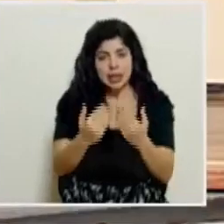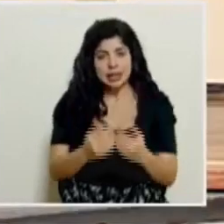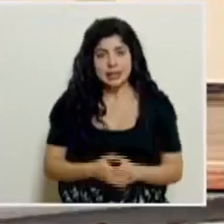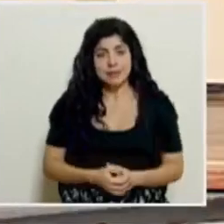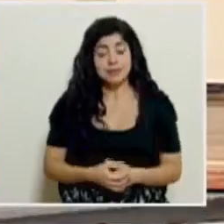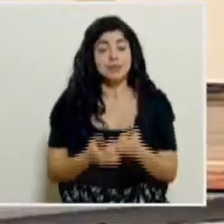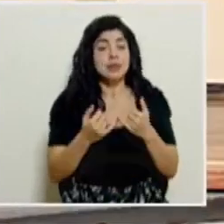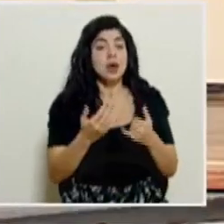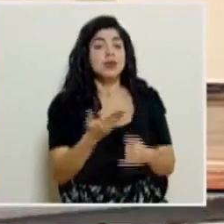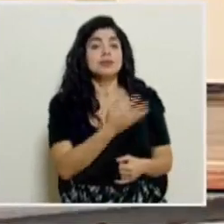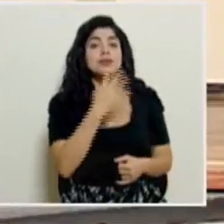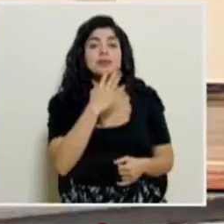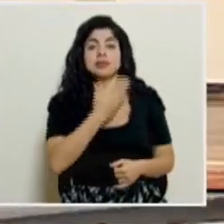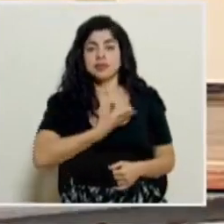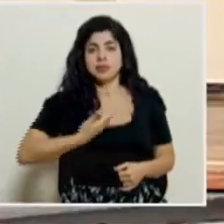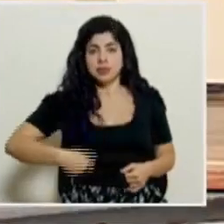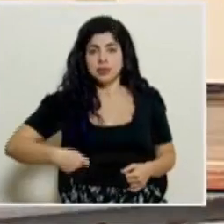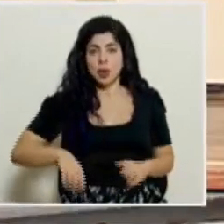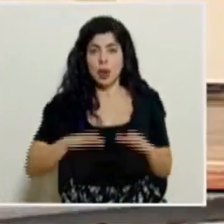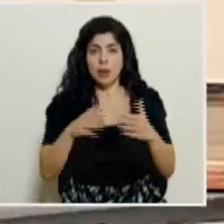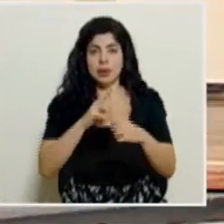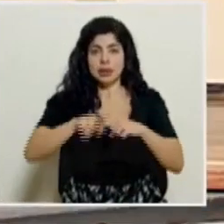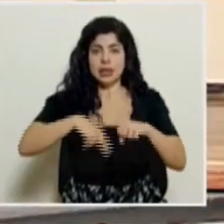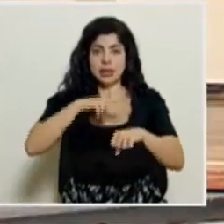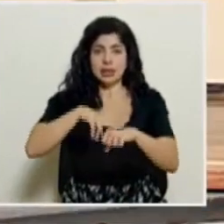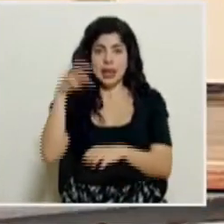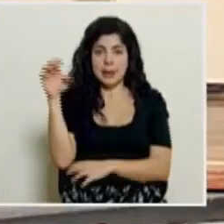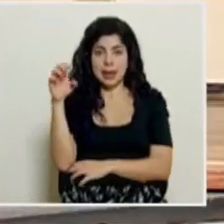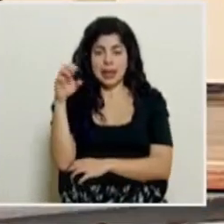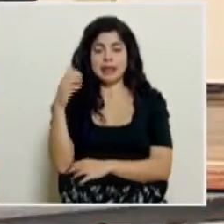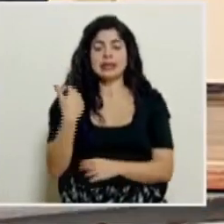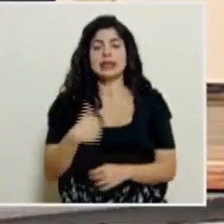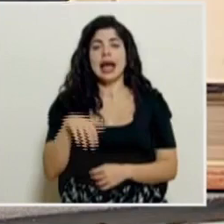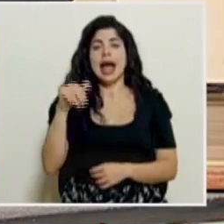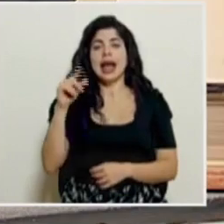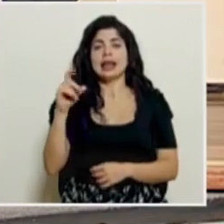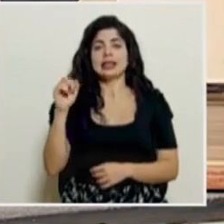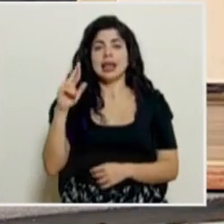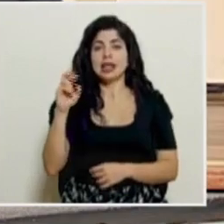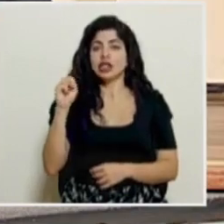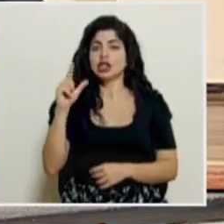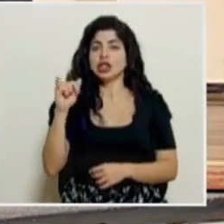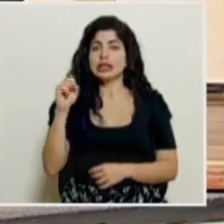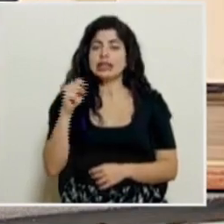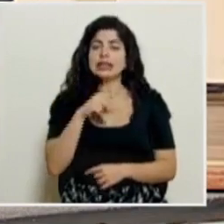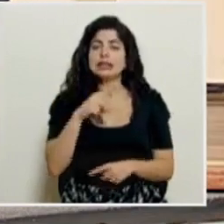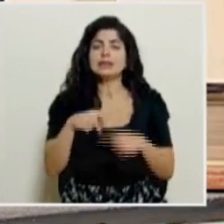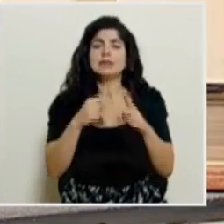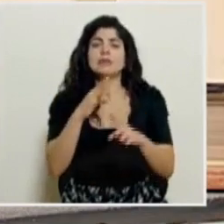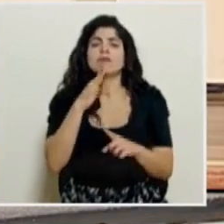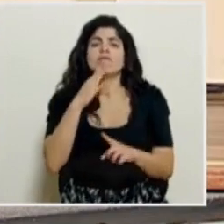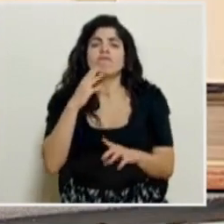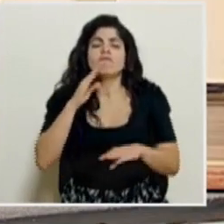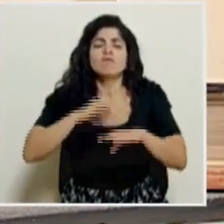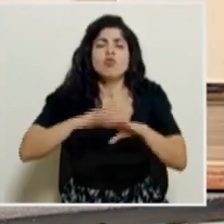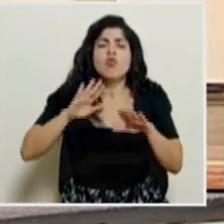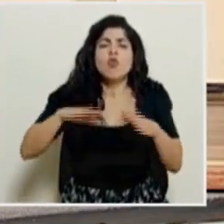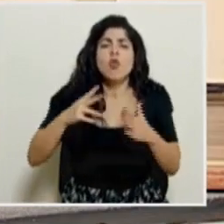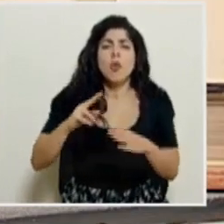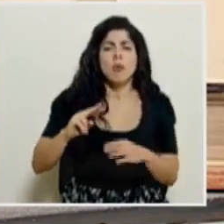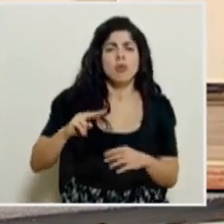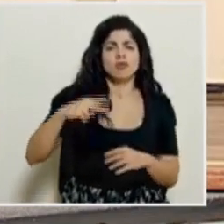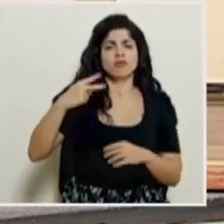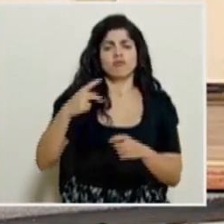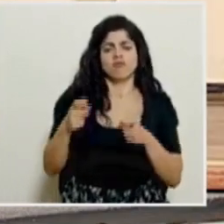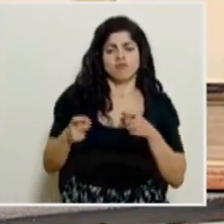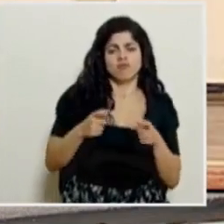Cedemos el uso a la palabra al presidente de la Comisión Nacional de Emergencias, el señor Alexander Solís, quien se va a referir sobre el reforzamiento del modelo